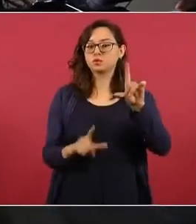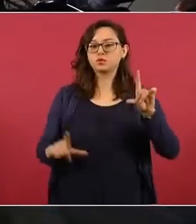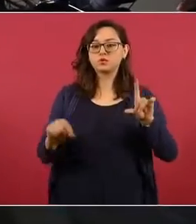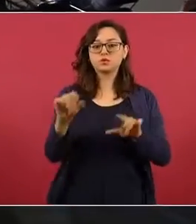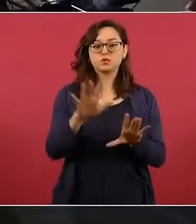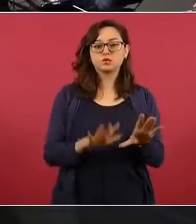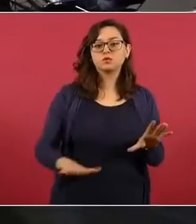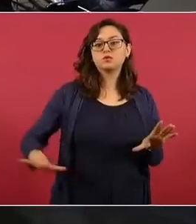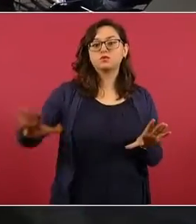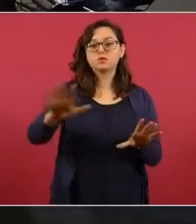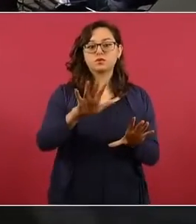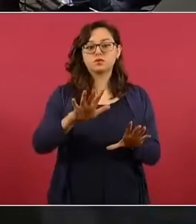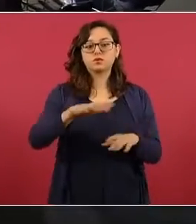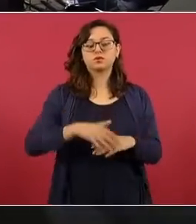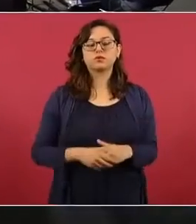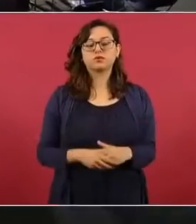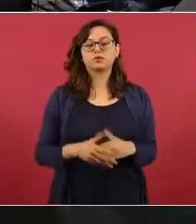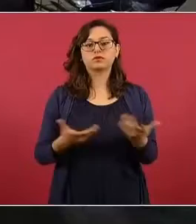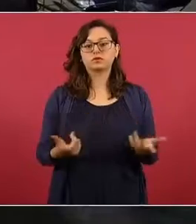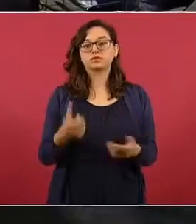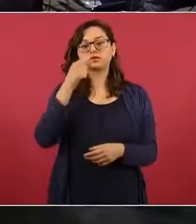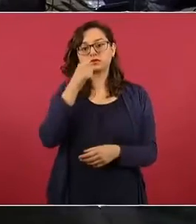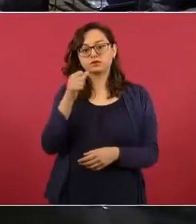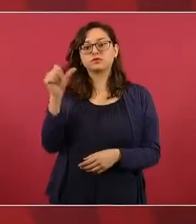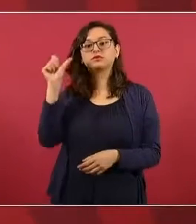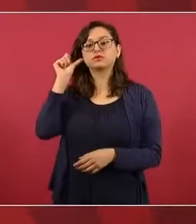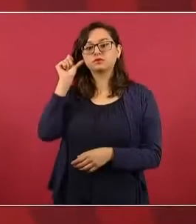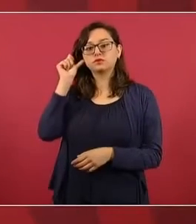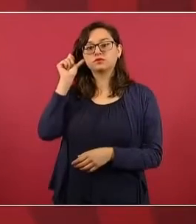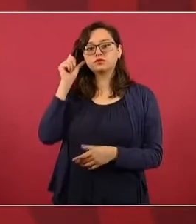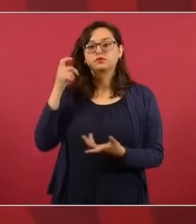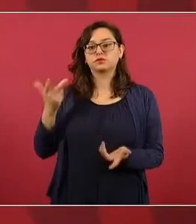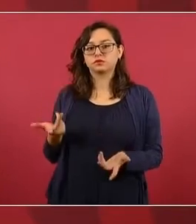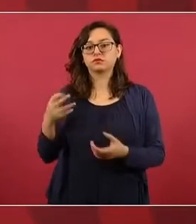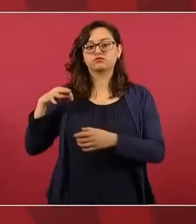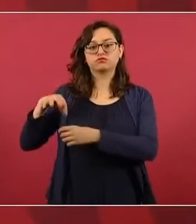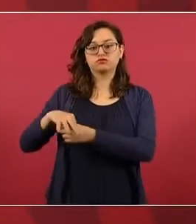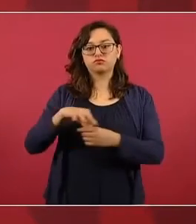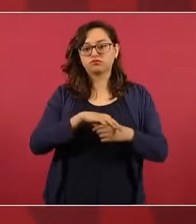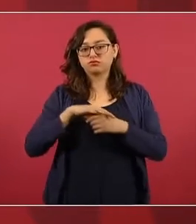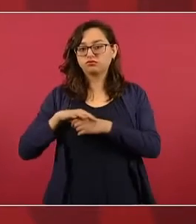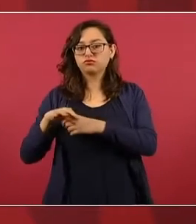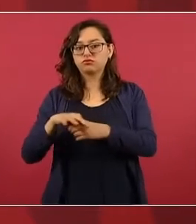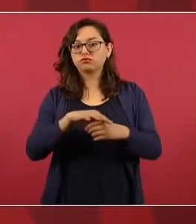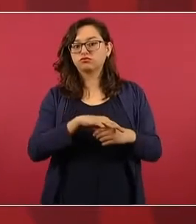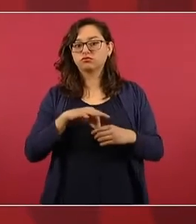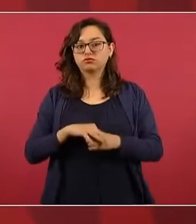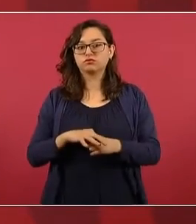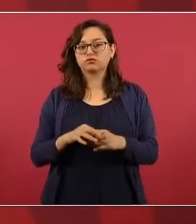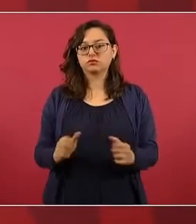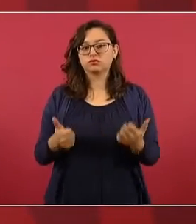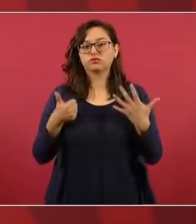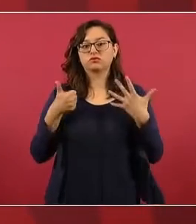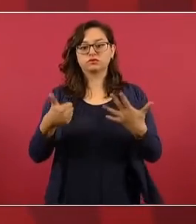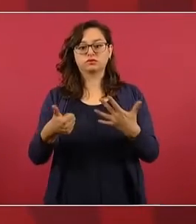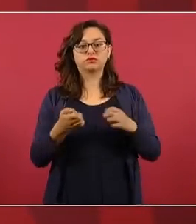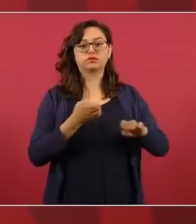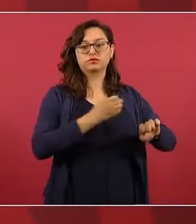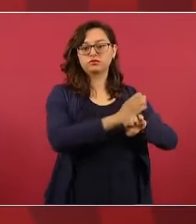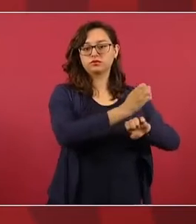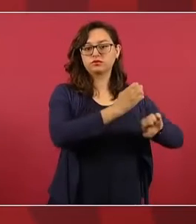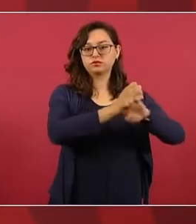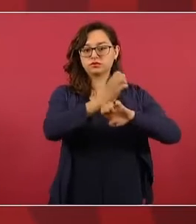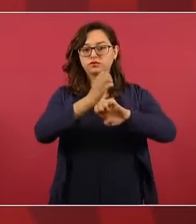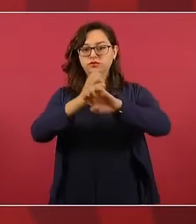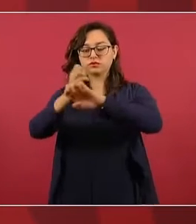el día de ayer se celebraron elecciones en seis entidades